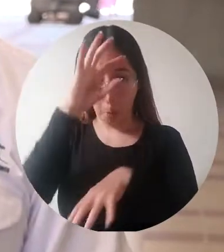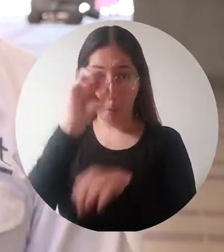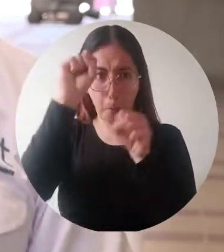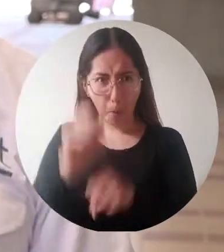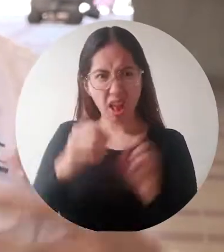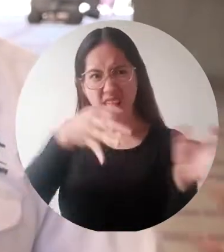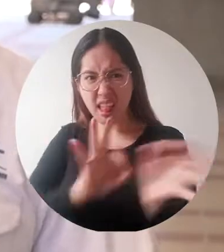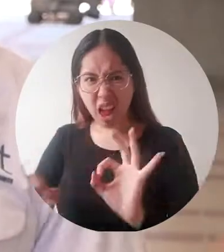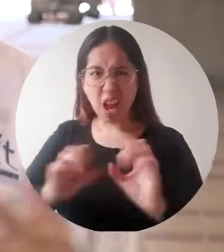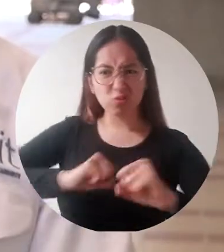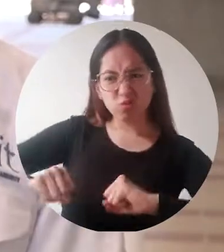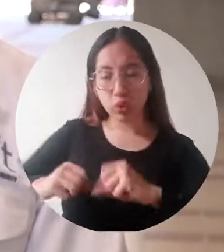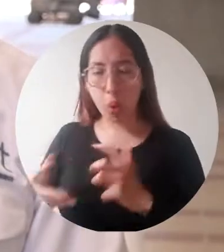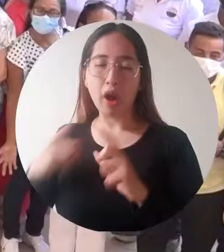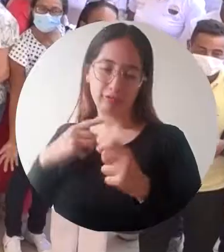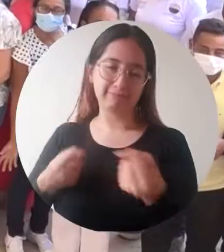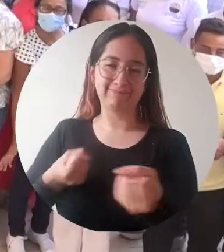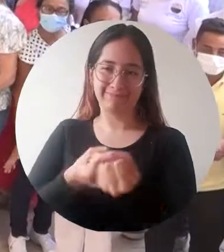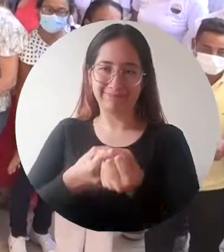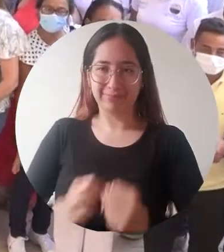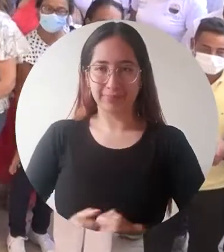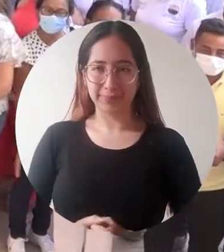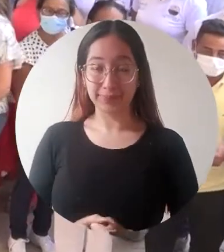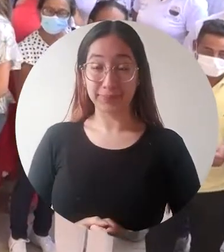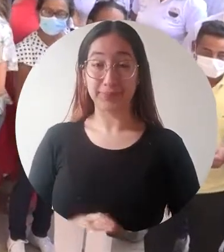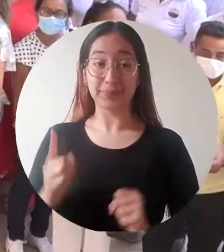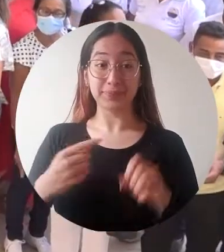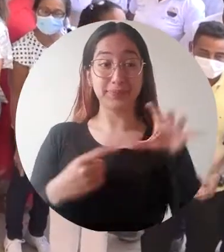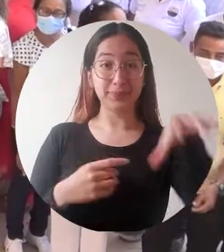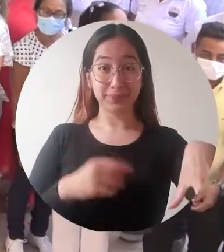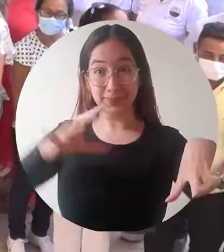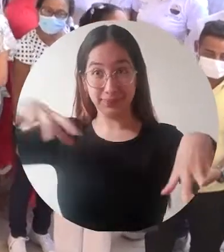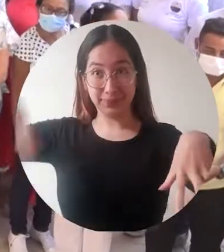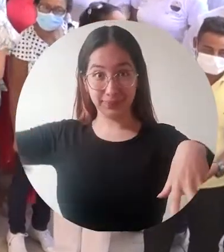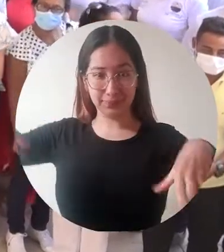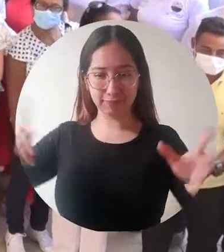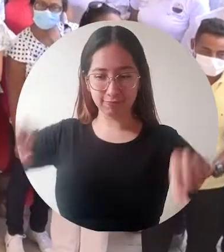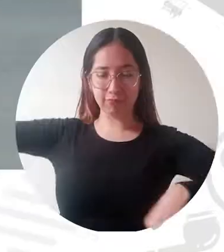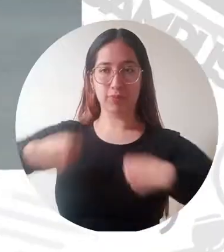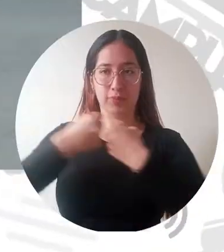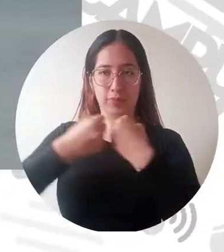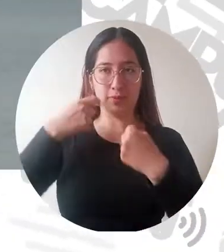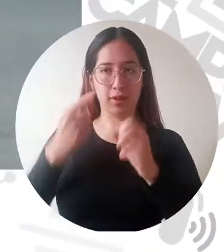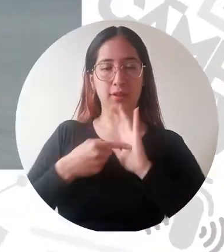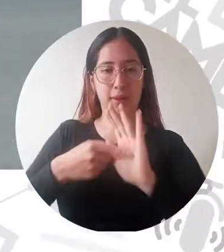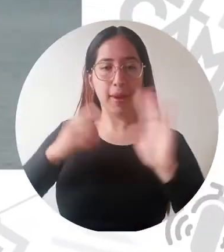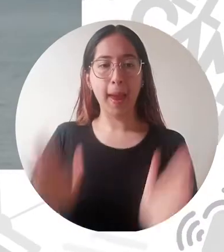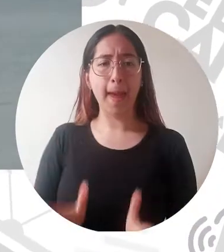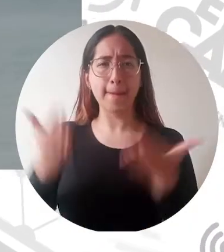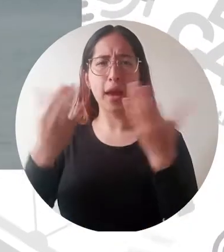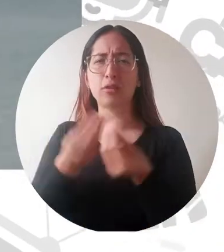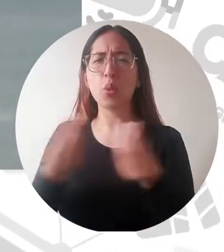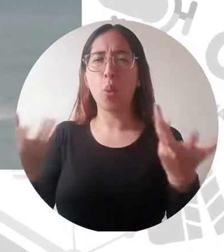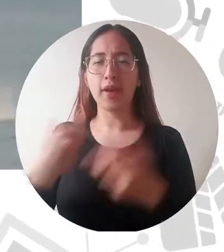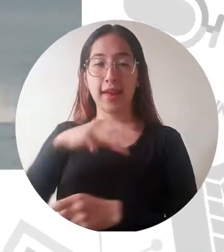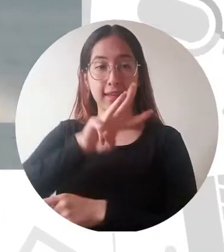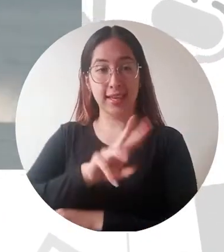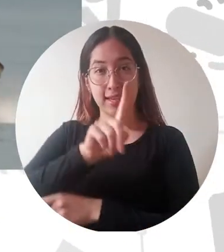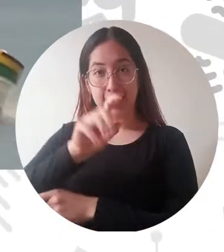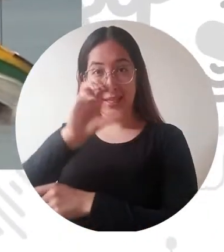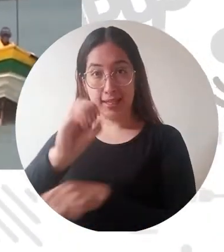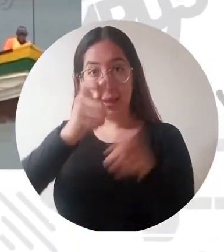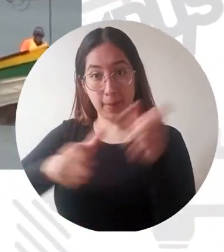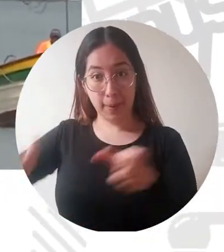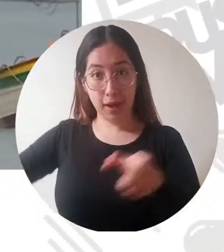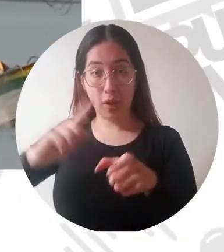capacidades organizativas empresariales. A partir del trabajo entre ambas instituciones, se beneficiará a 360 personas,